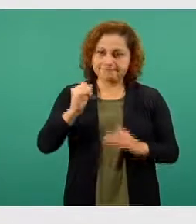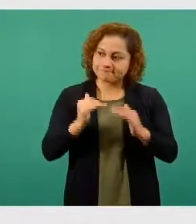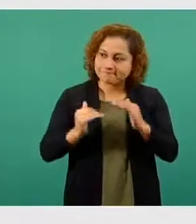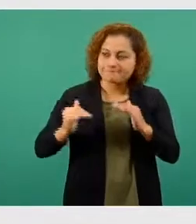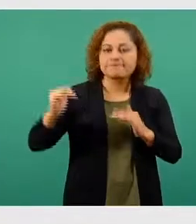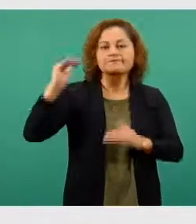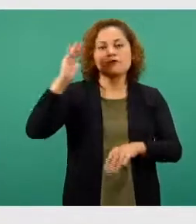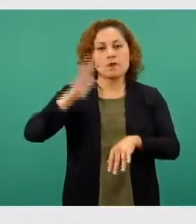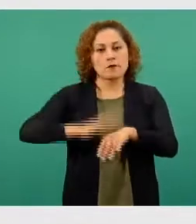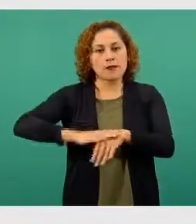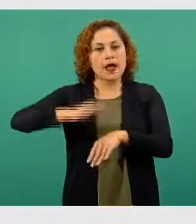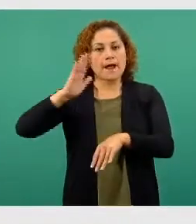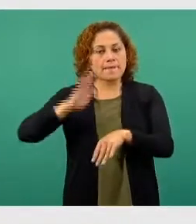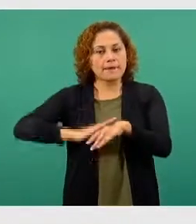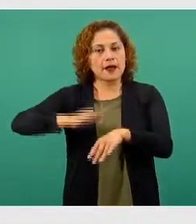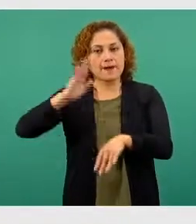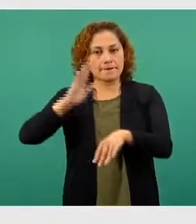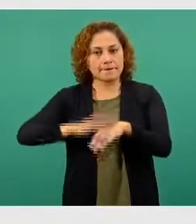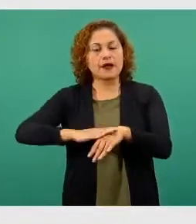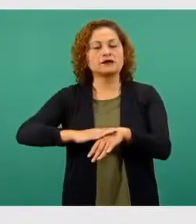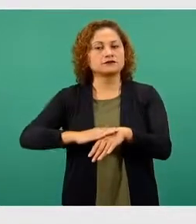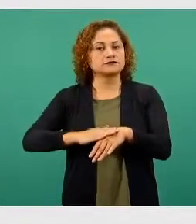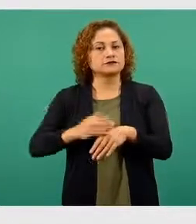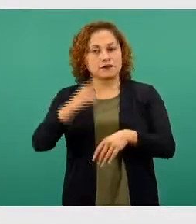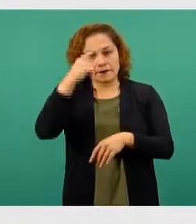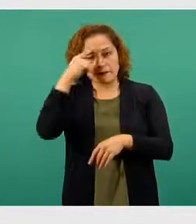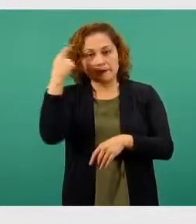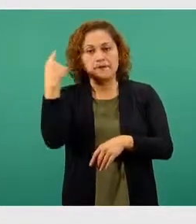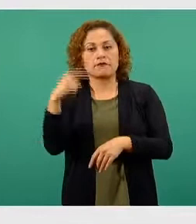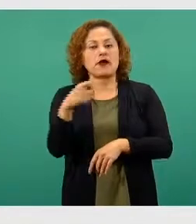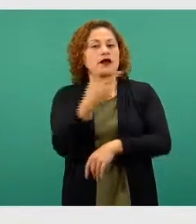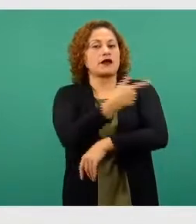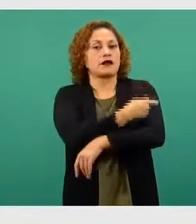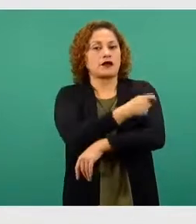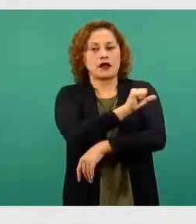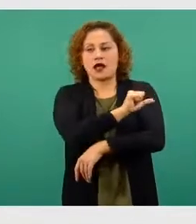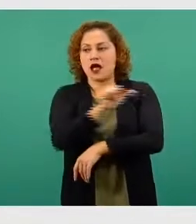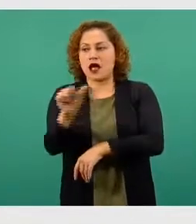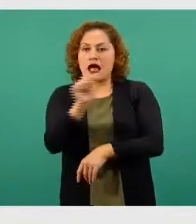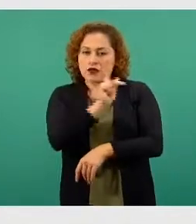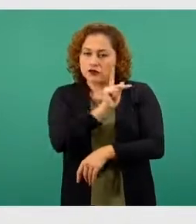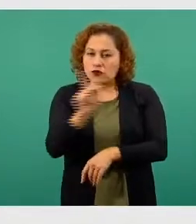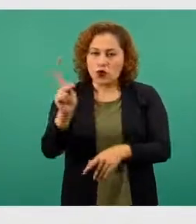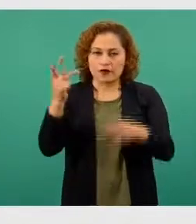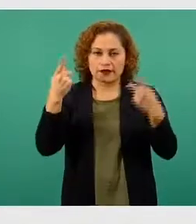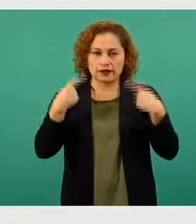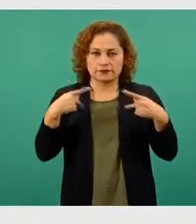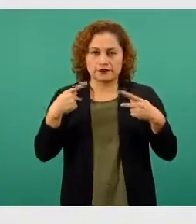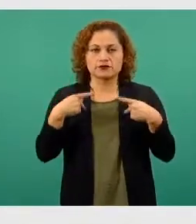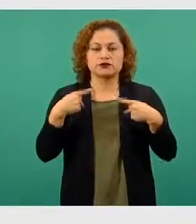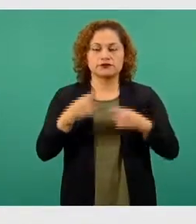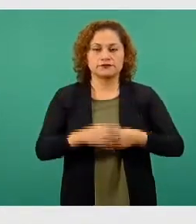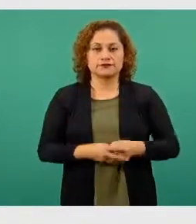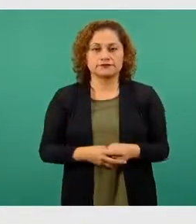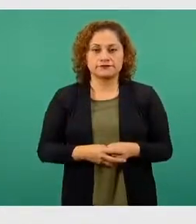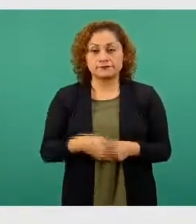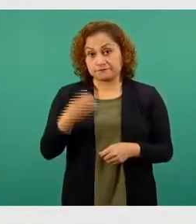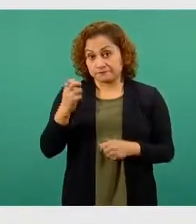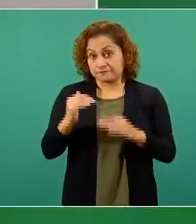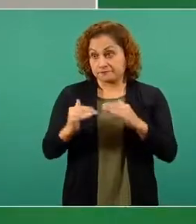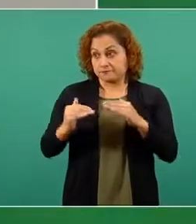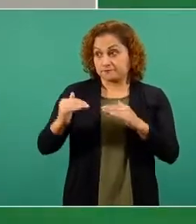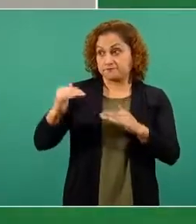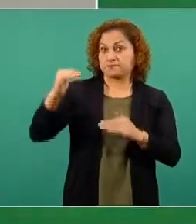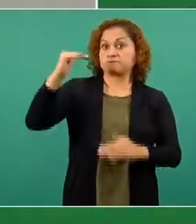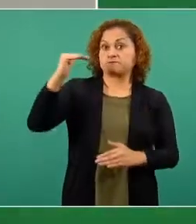día continúe con esa velocidad de ascenso que ha tenido prácticamente ya desde hace algunos meses, porque esta